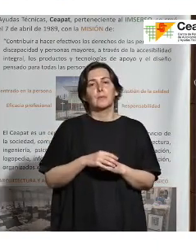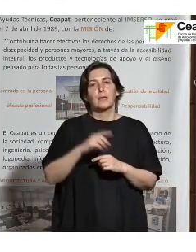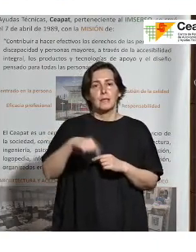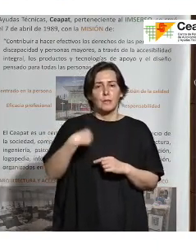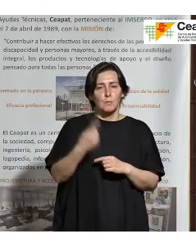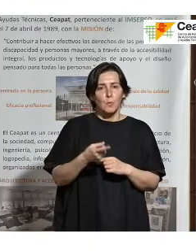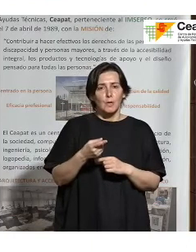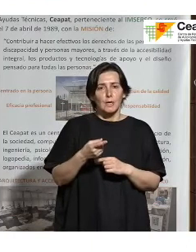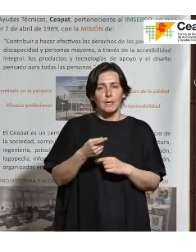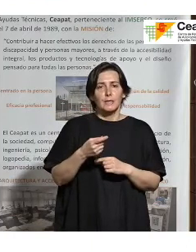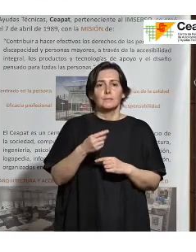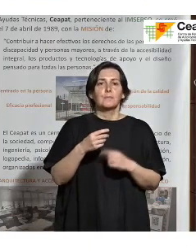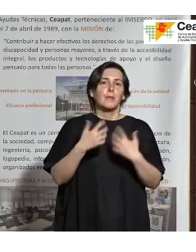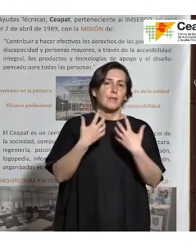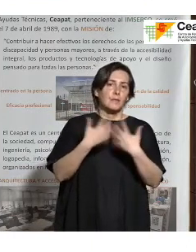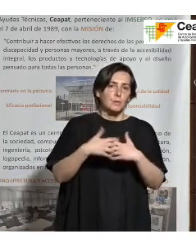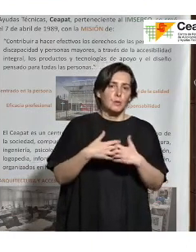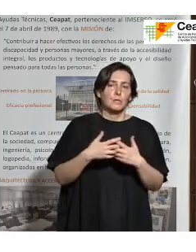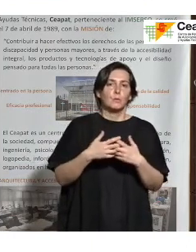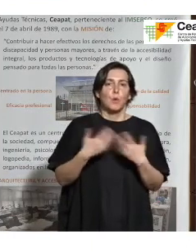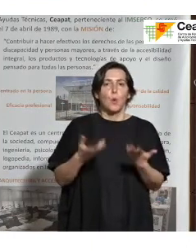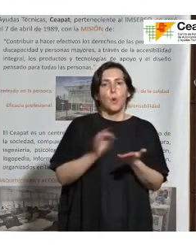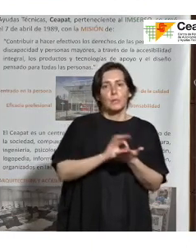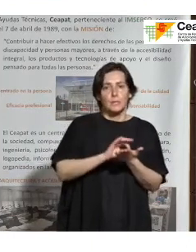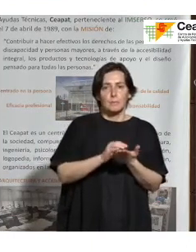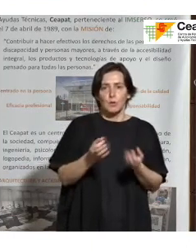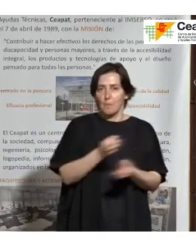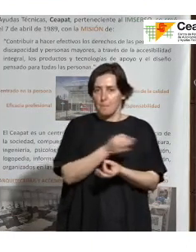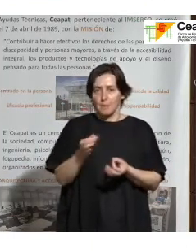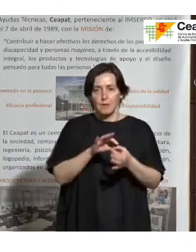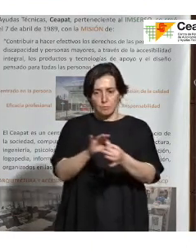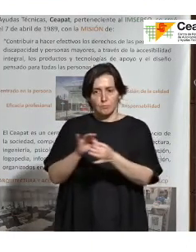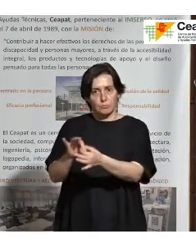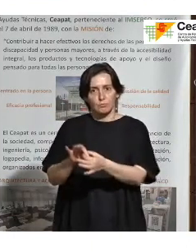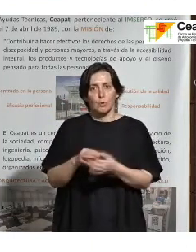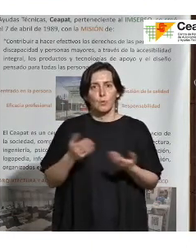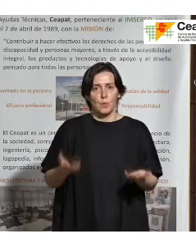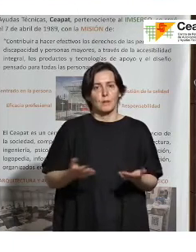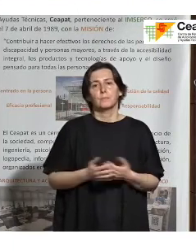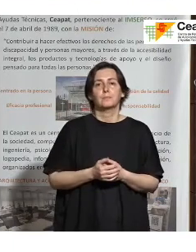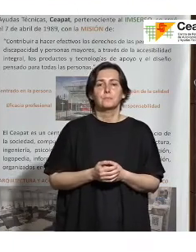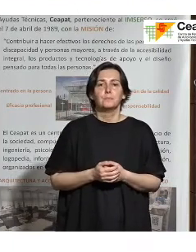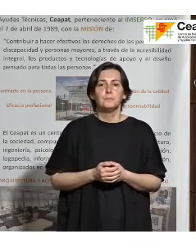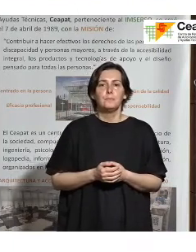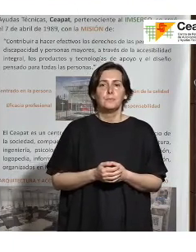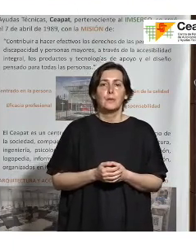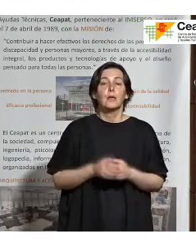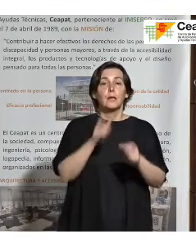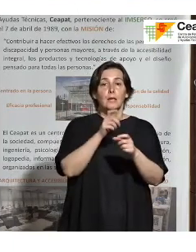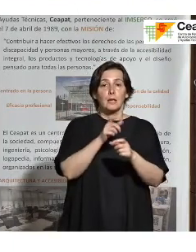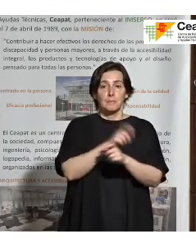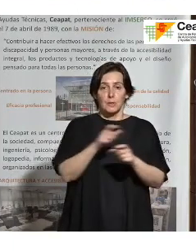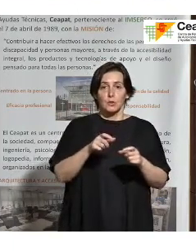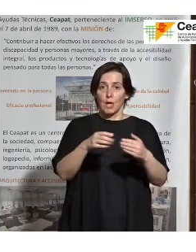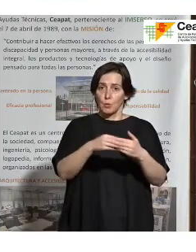qué dispositivo o qué servicio es el más adecuado a sus características. Y tenemos que entregar a la persona usuaria una